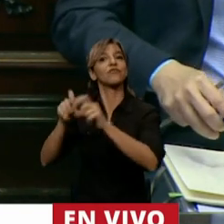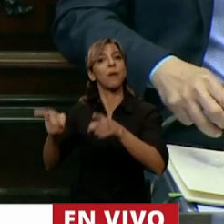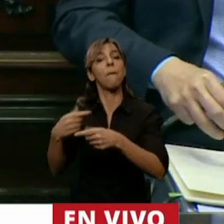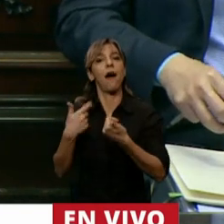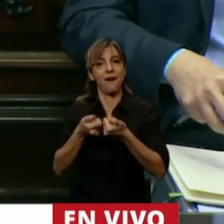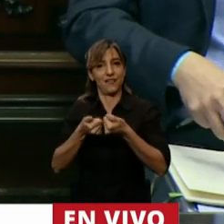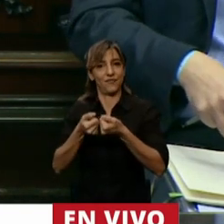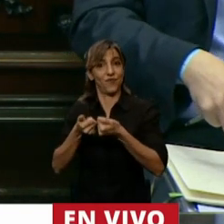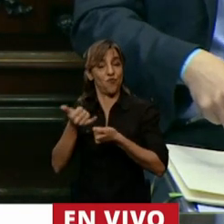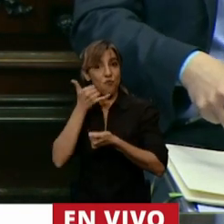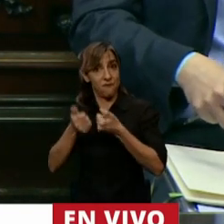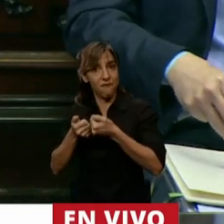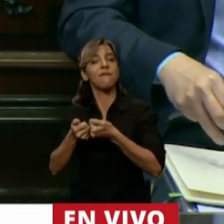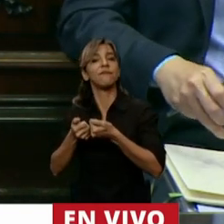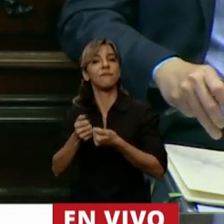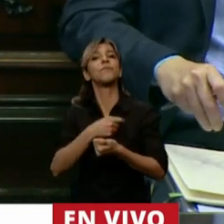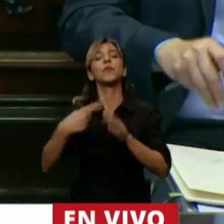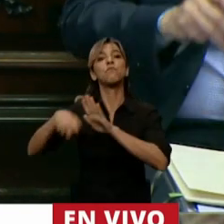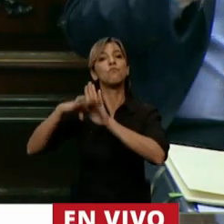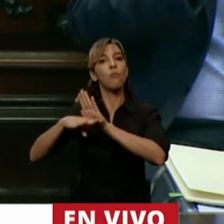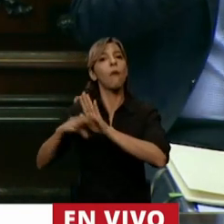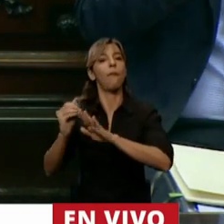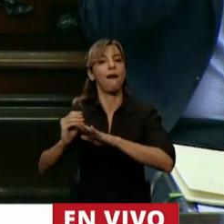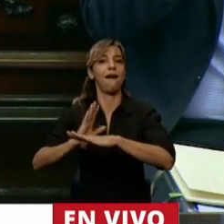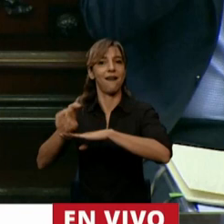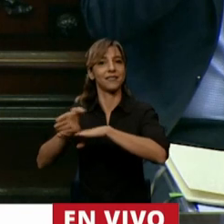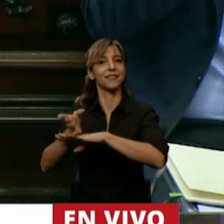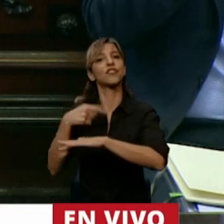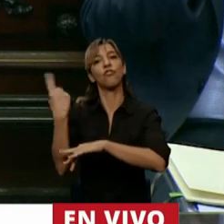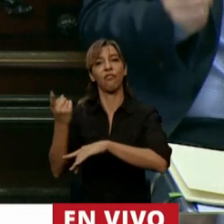móvil y el programa de acceso a conectividad para instituciones públicas